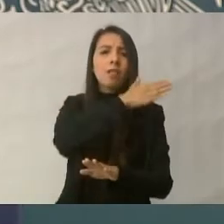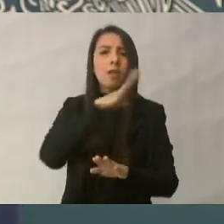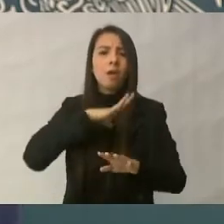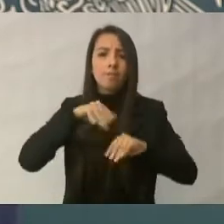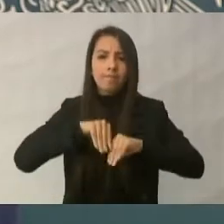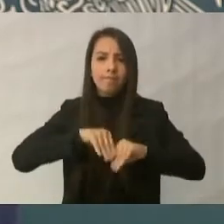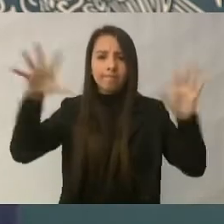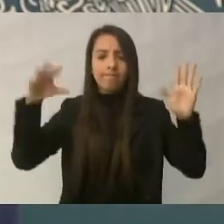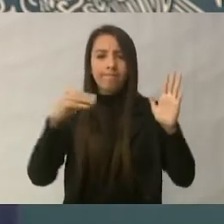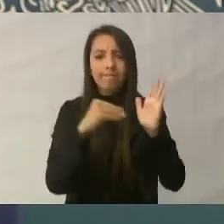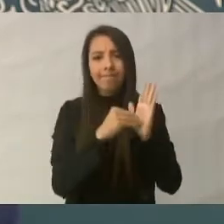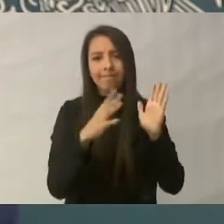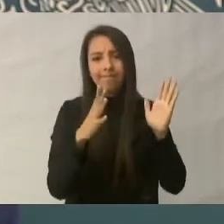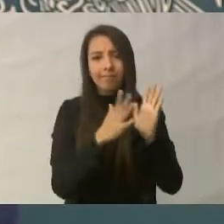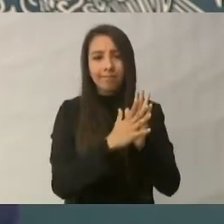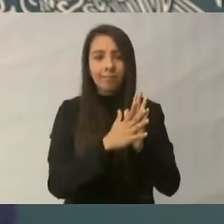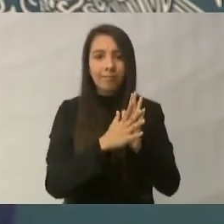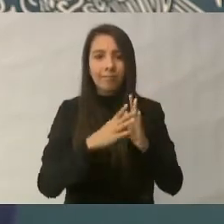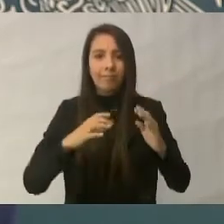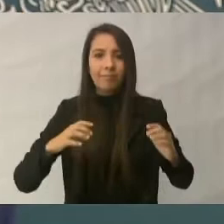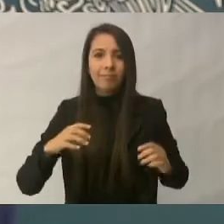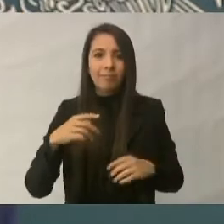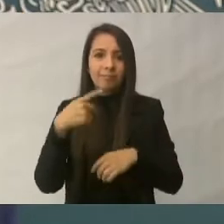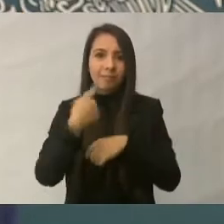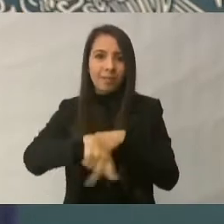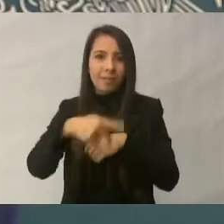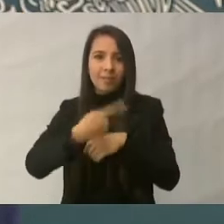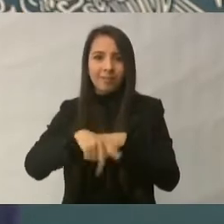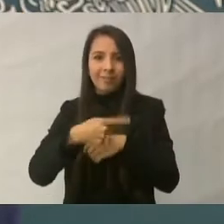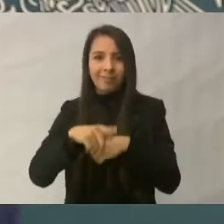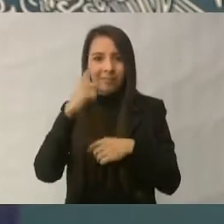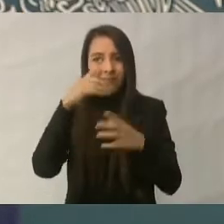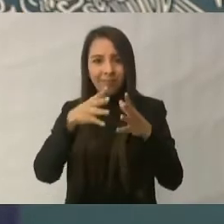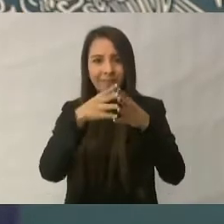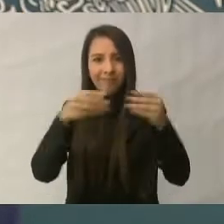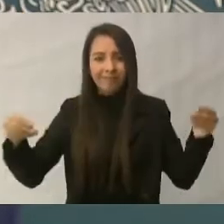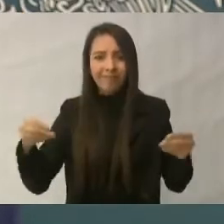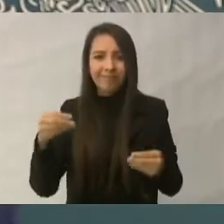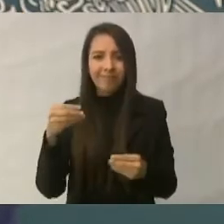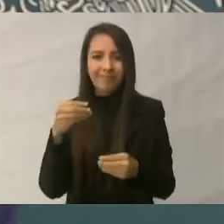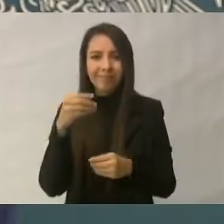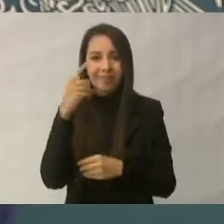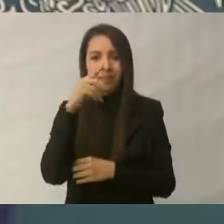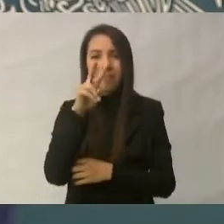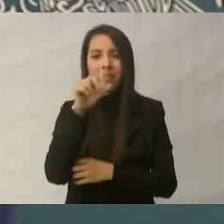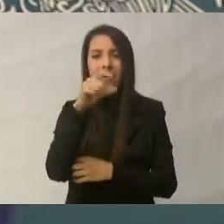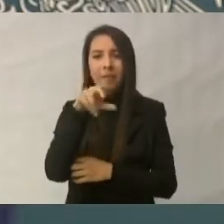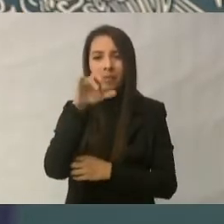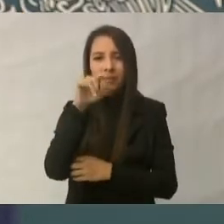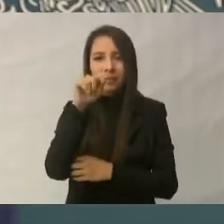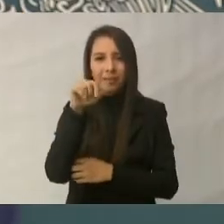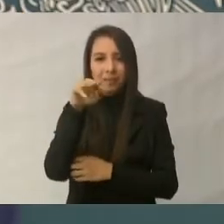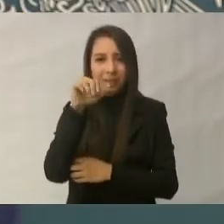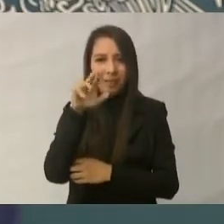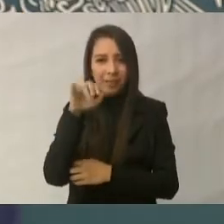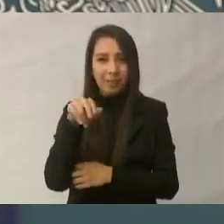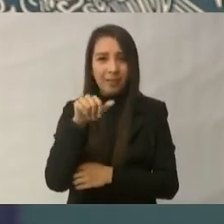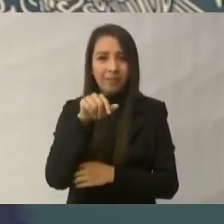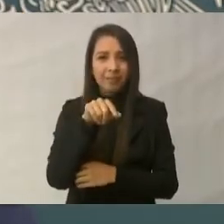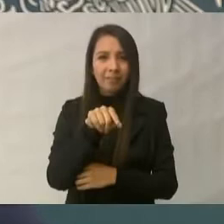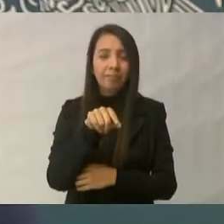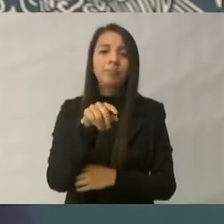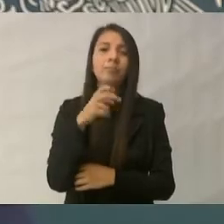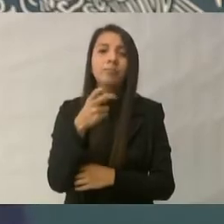la baja en la producción, en la población de la vaquita meridiana principalmente, y hemos estado